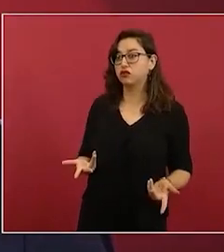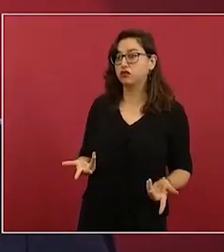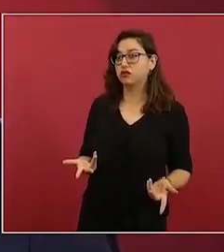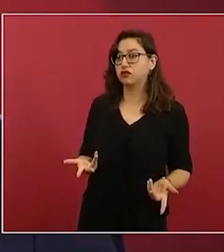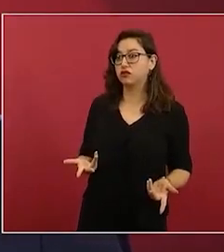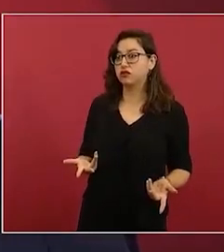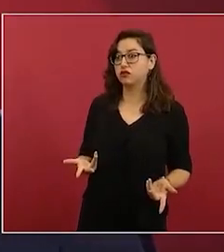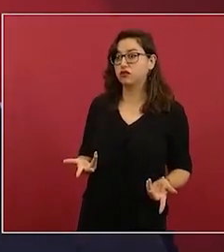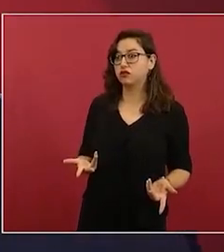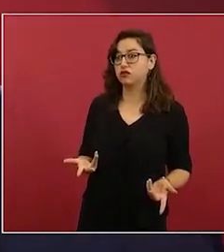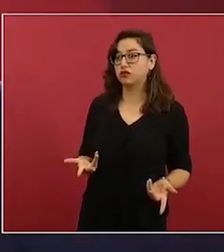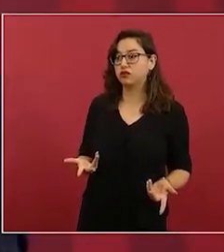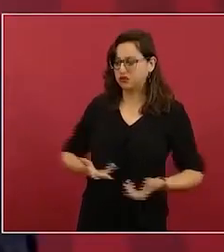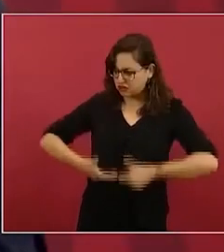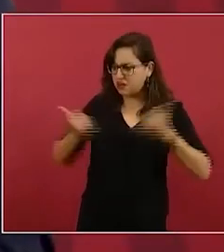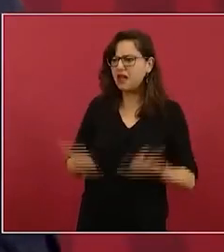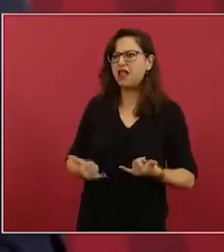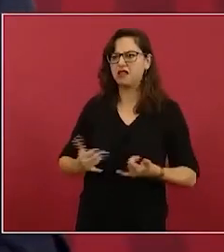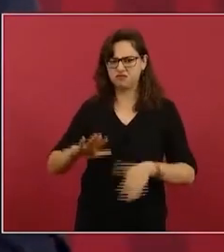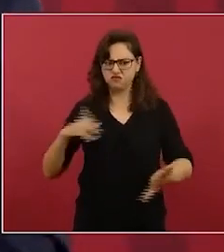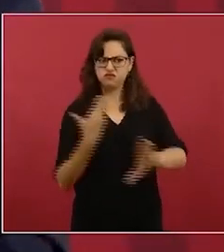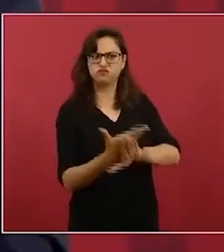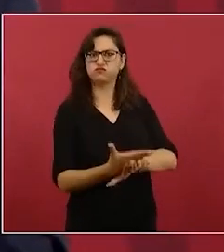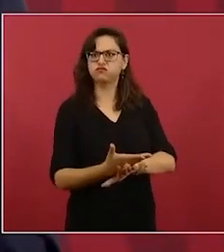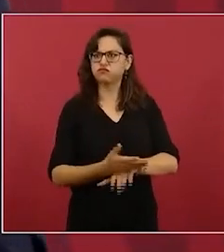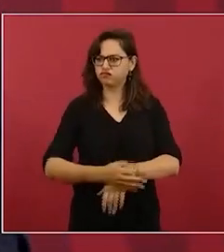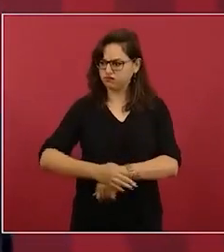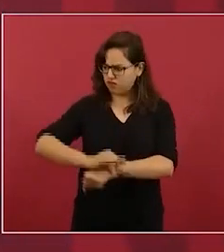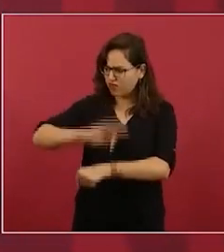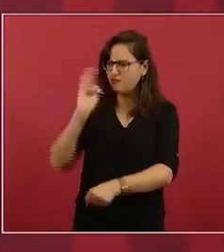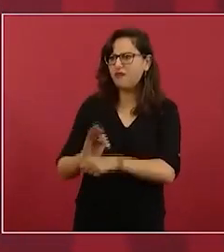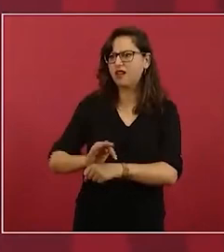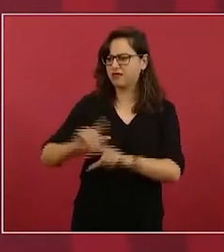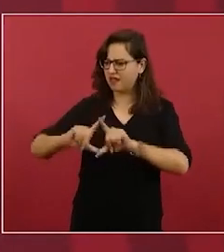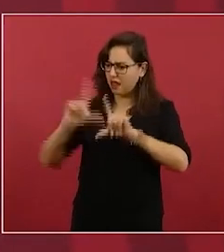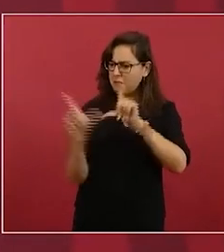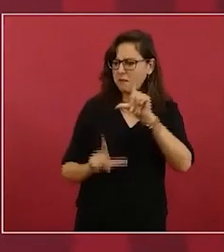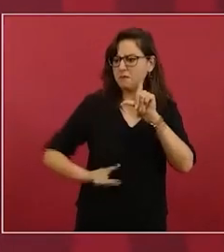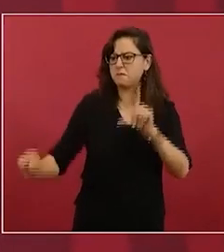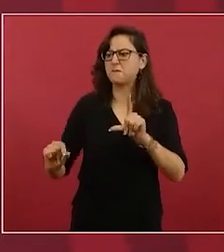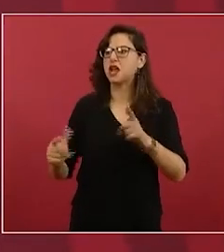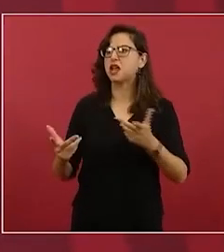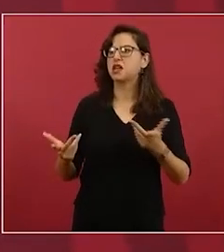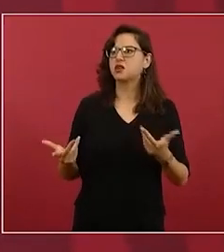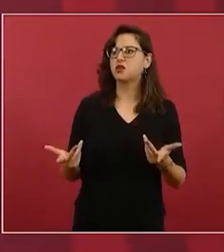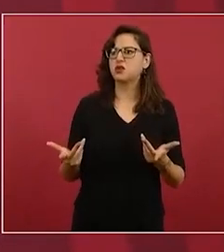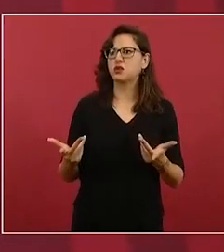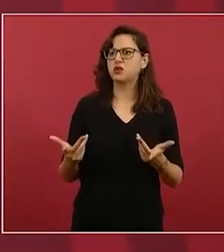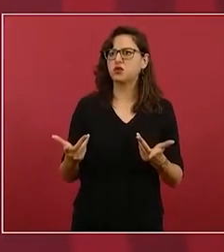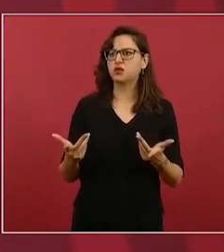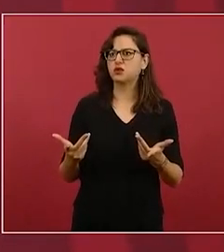que se rebelen que tengan la arrogancia